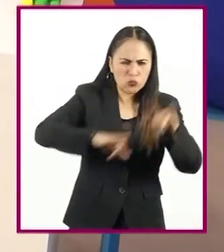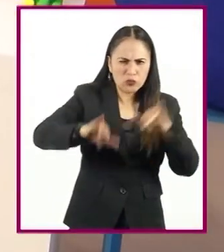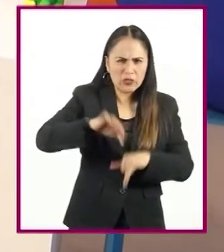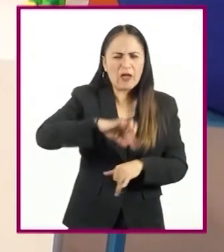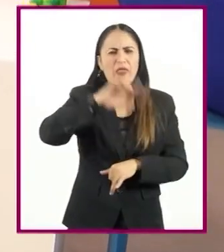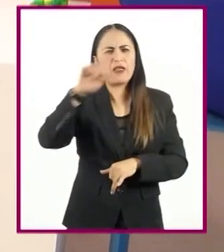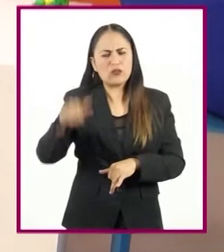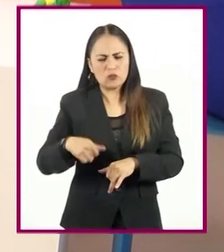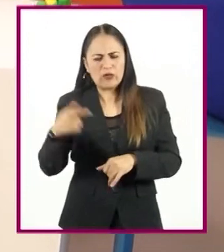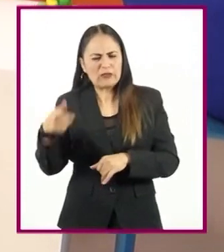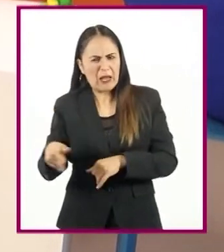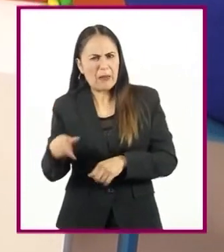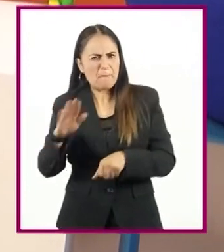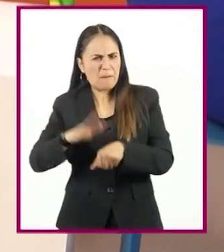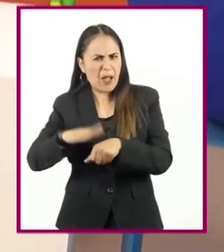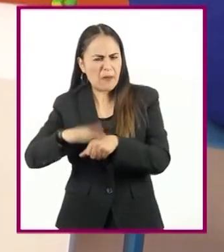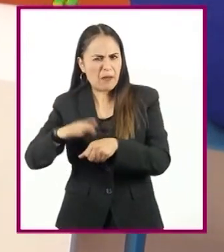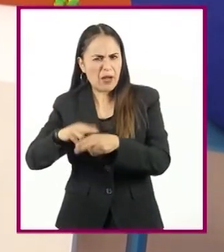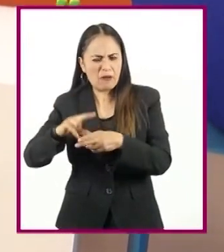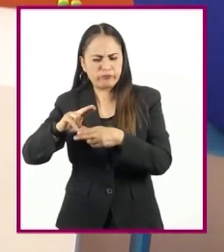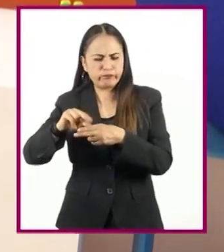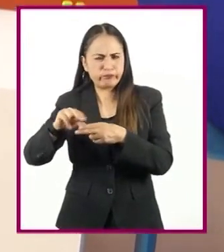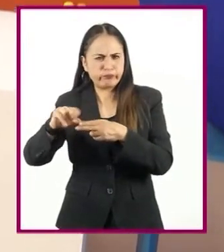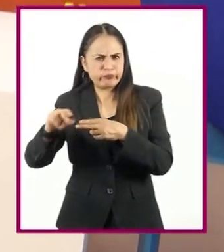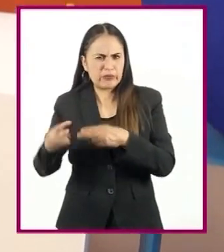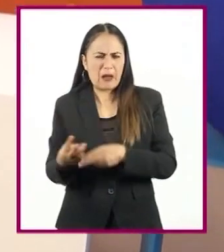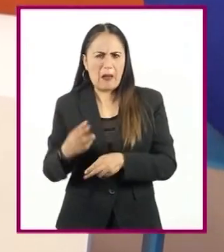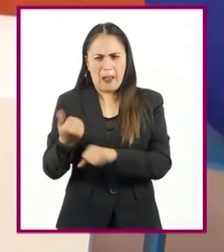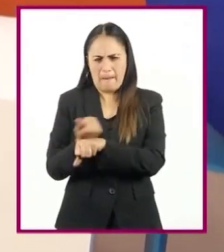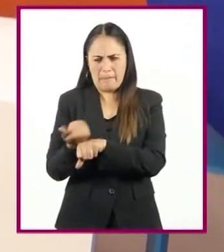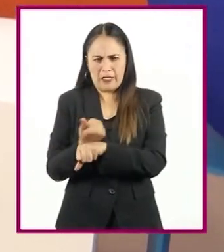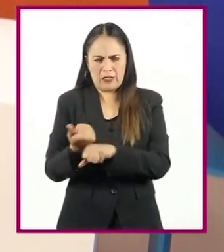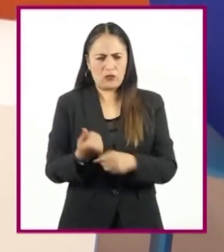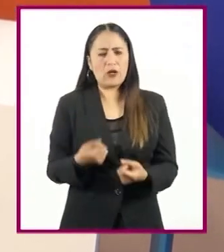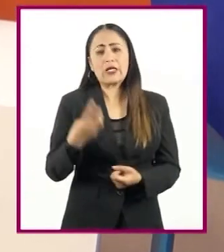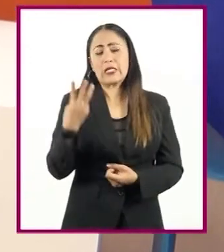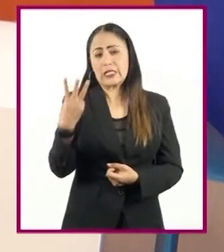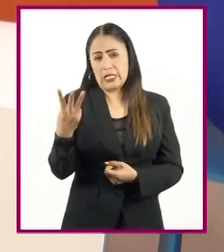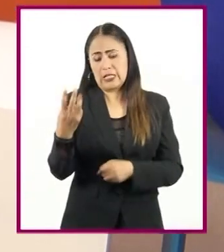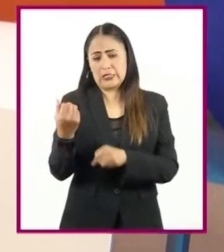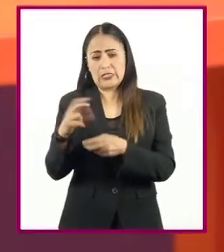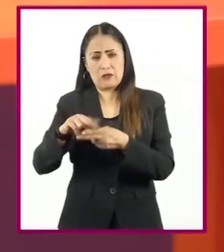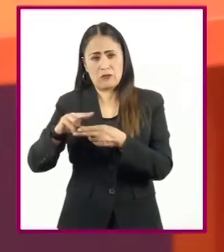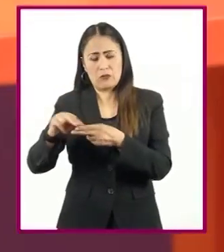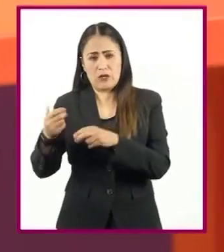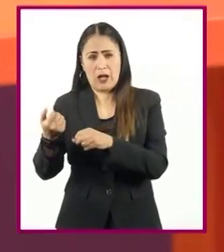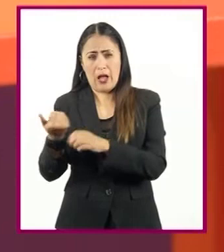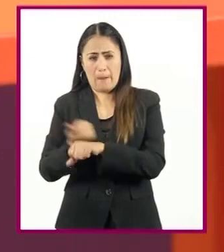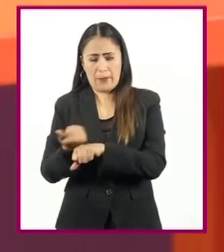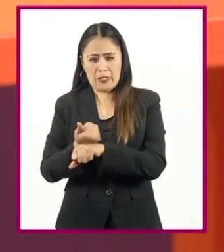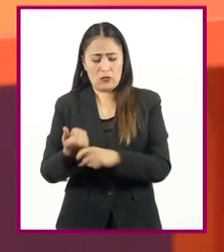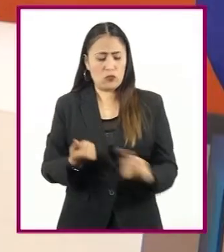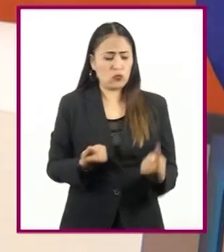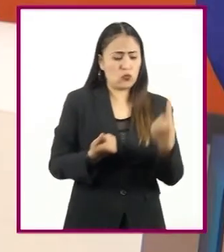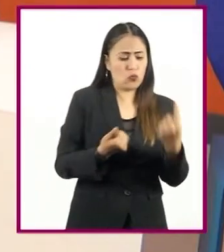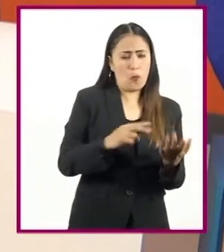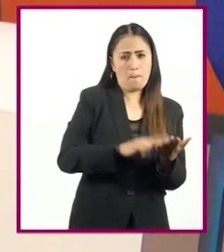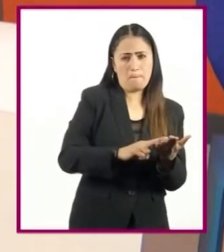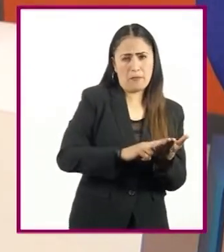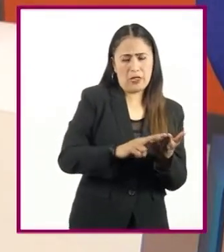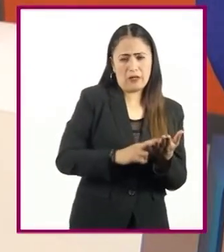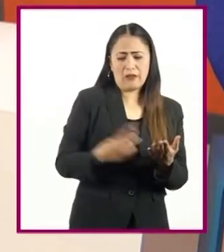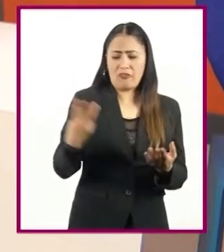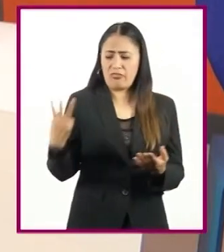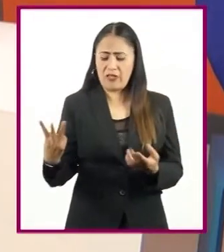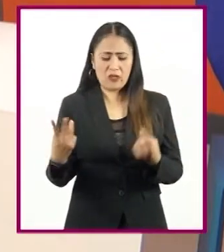chícharos amarillos que verdes. En este caso tenemos un verde y tres amarillos. Esta proporción de 3 a 1 la encontró en